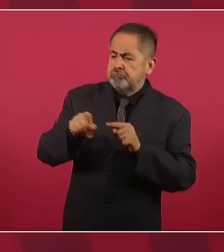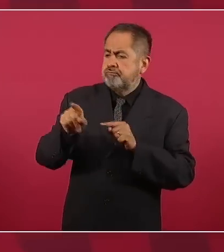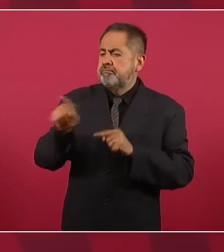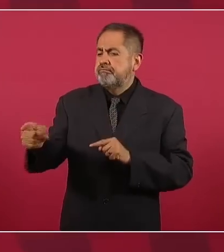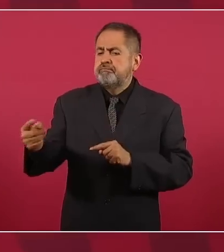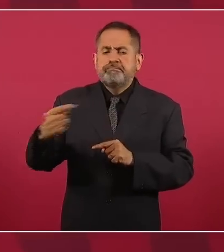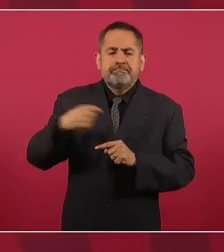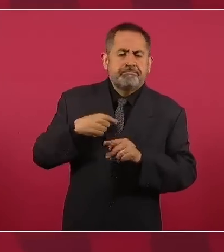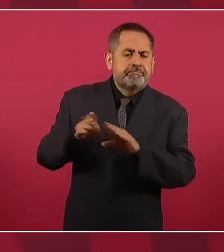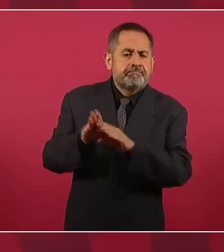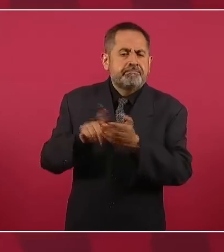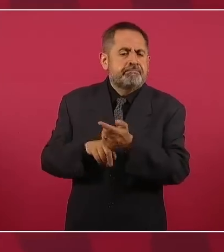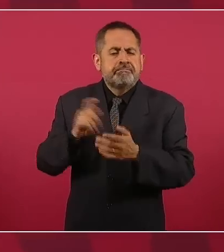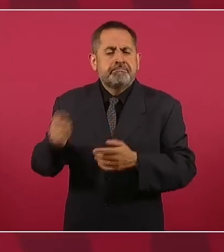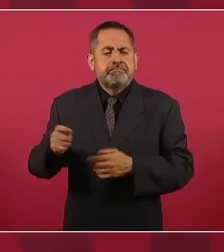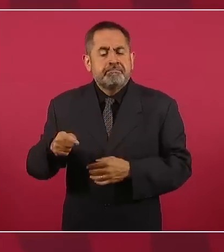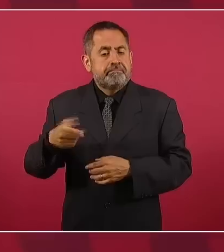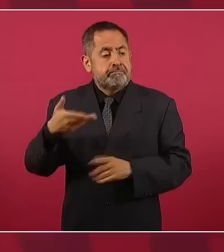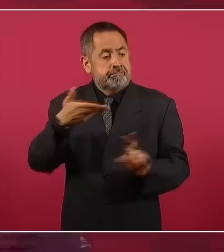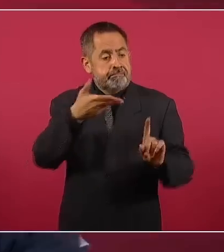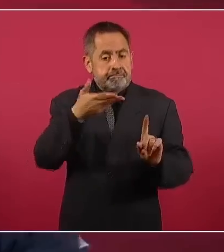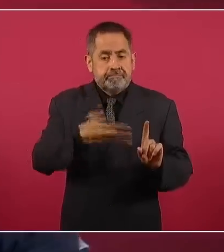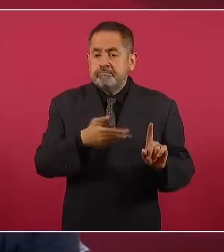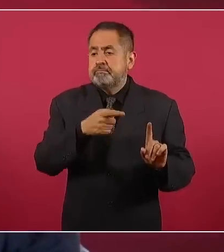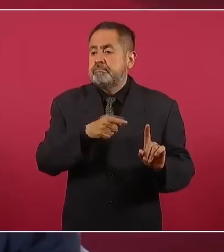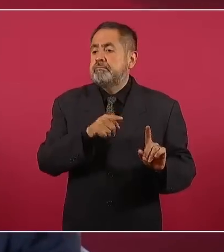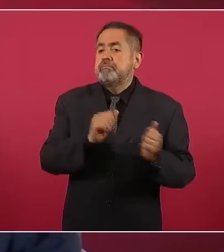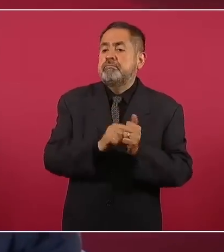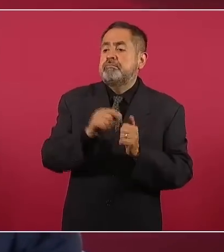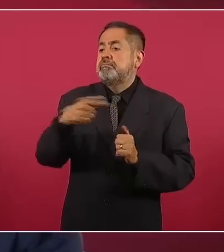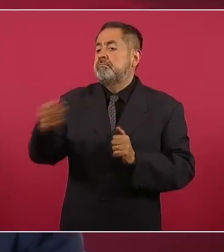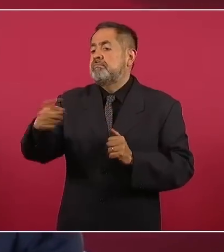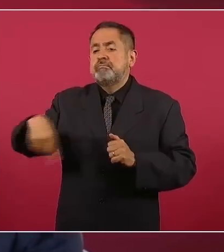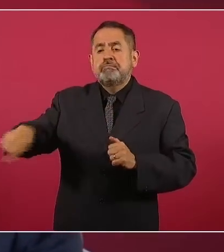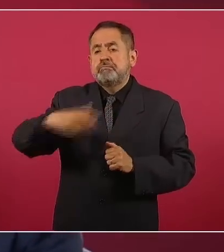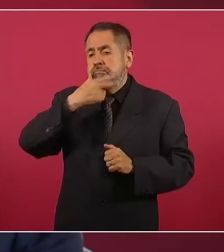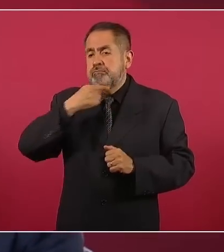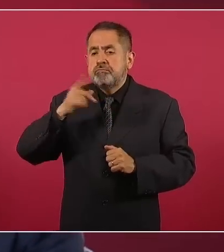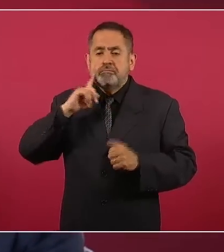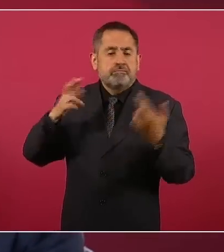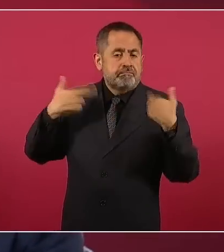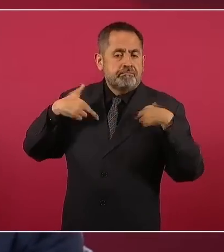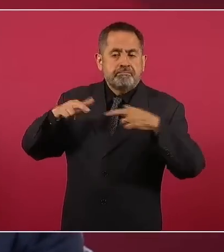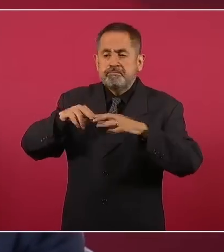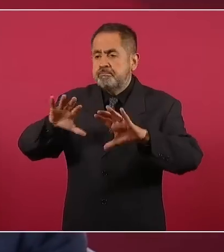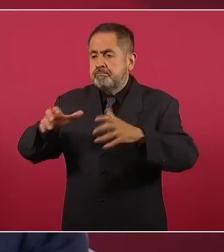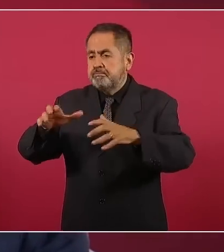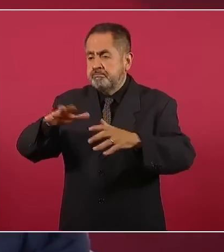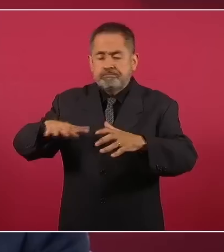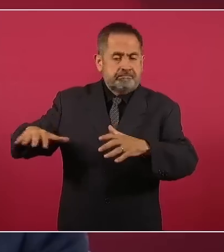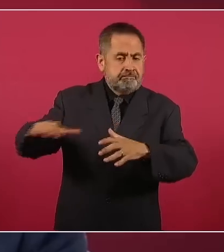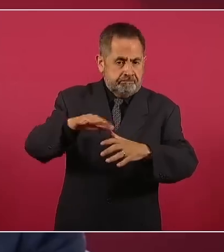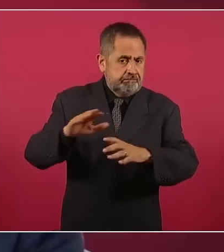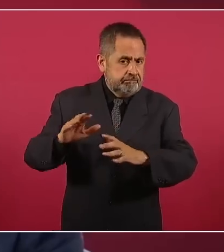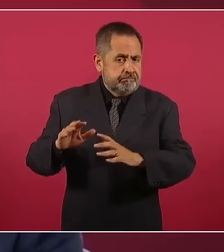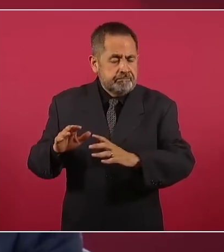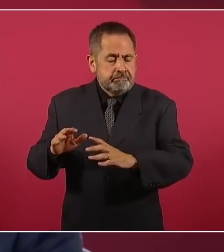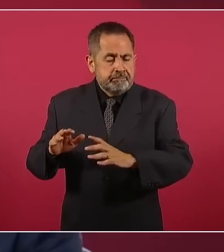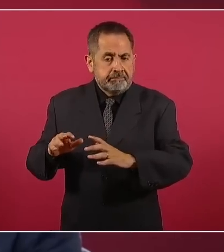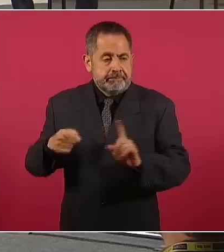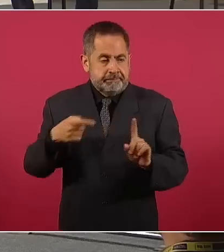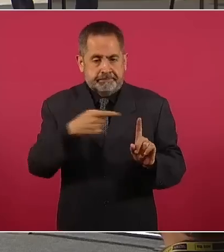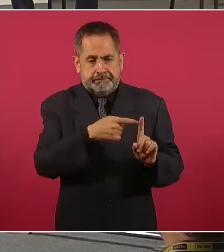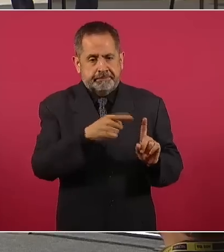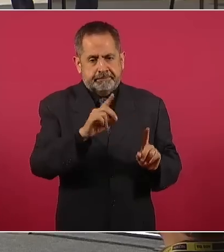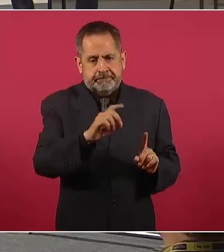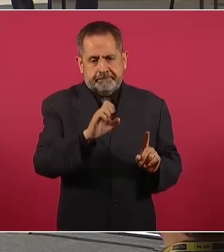por la actuación responsable de la educación maestras, los maestros, en el tiempo que estuvo la